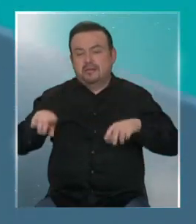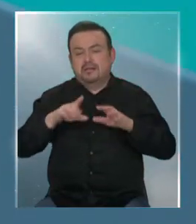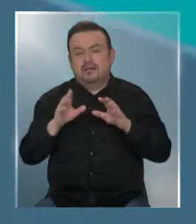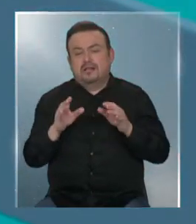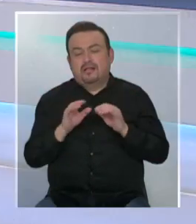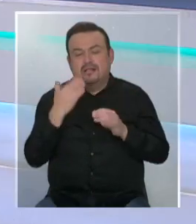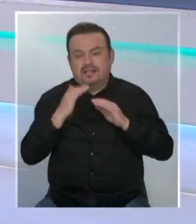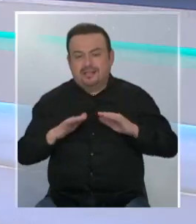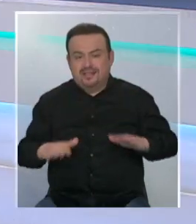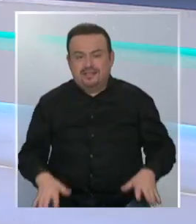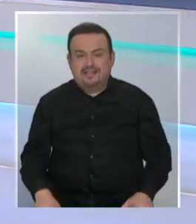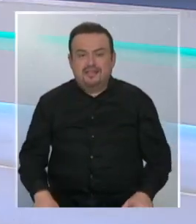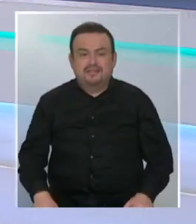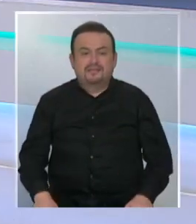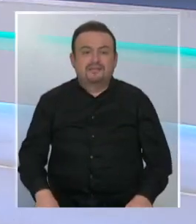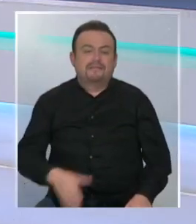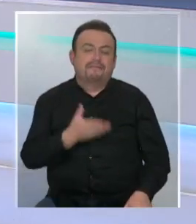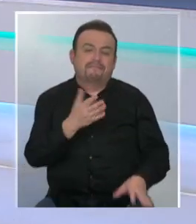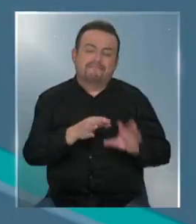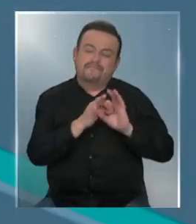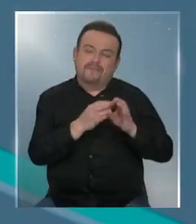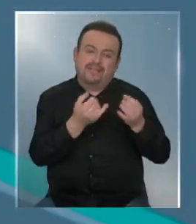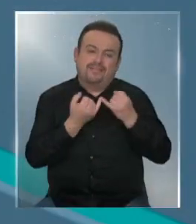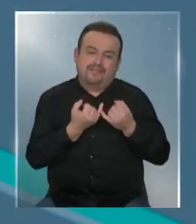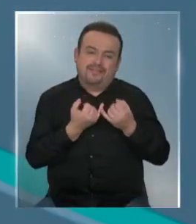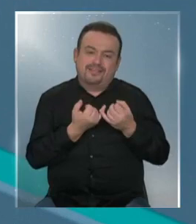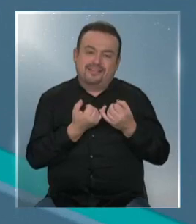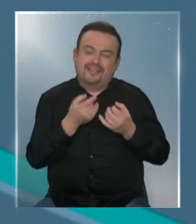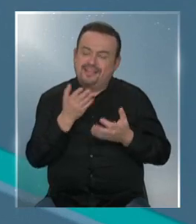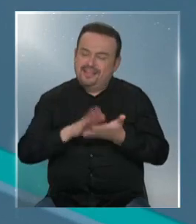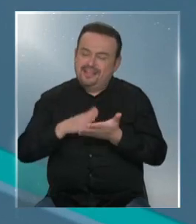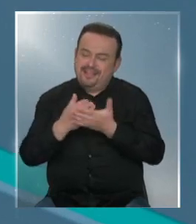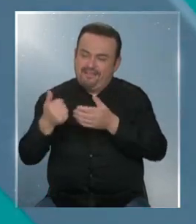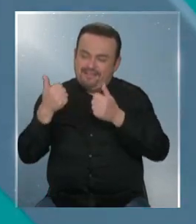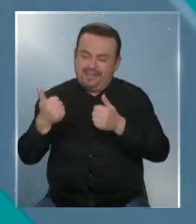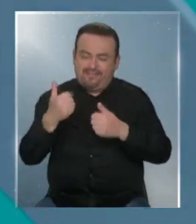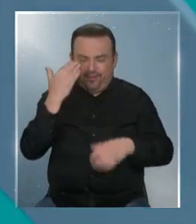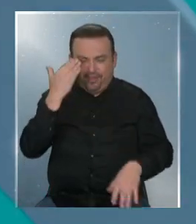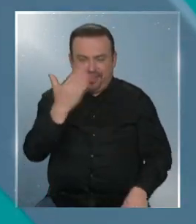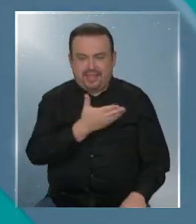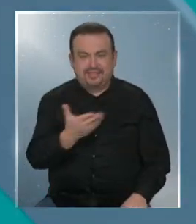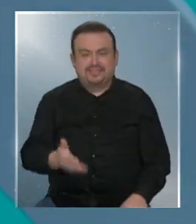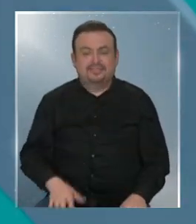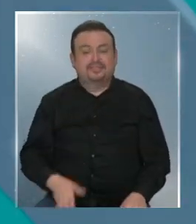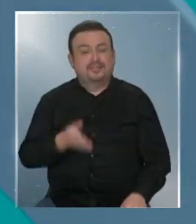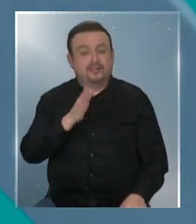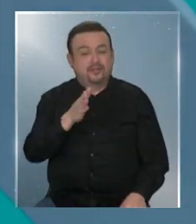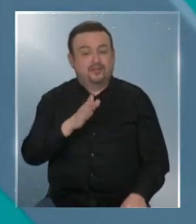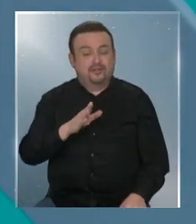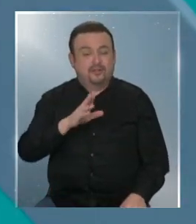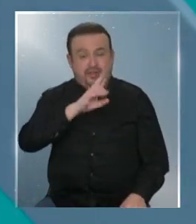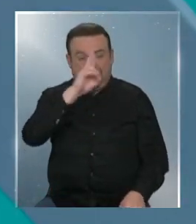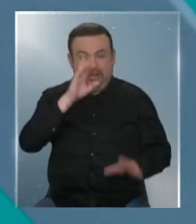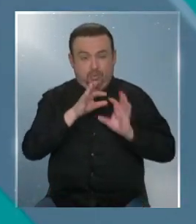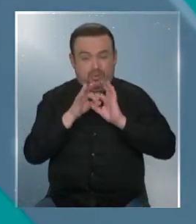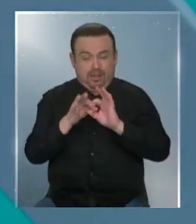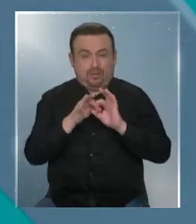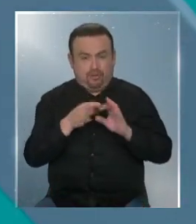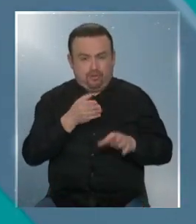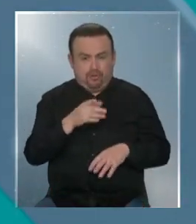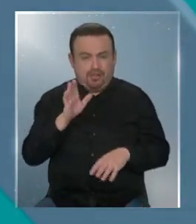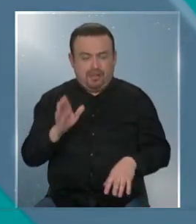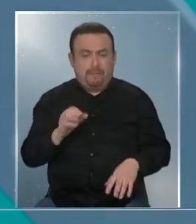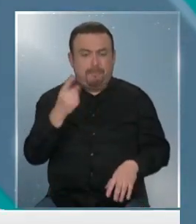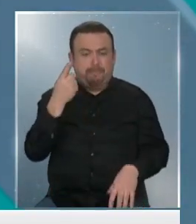alguna manera a los niños. Florencia, muchísimas gracias por la información. Que estés bien, Andrea, buenos días. Y seguimos en el Reino Unido, porque es